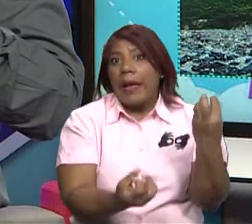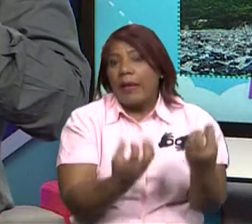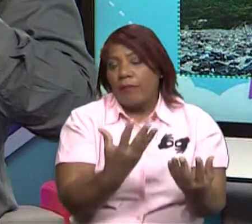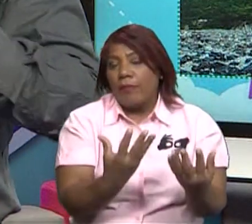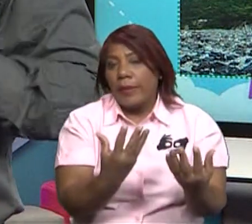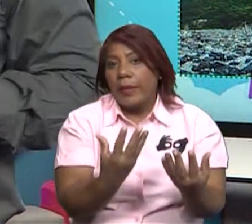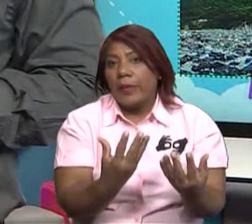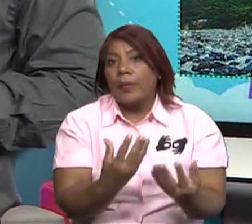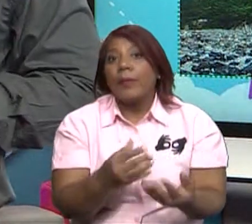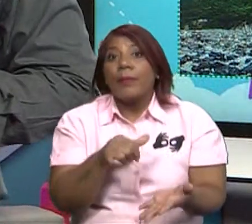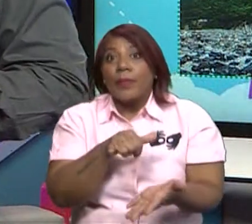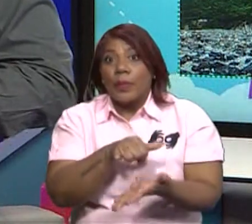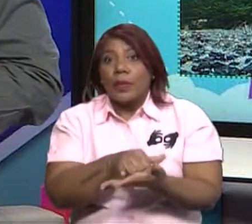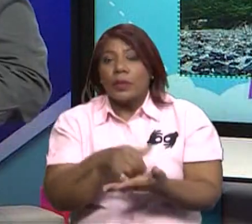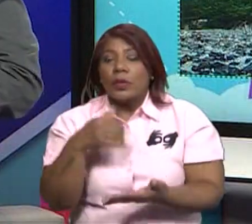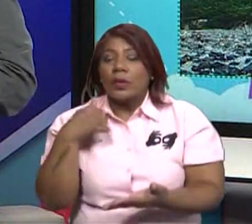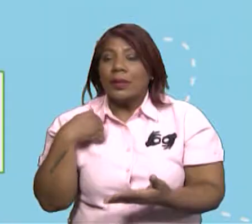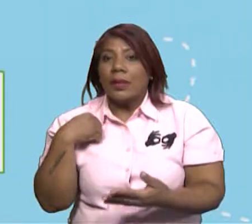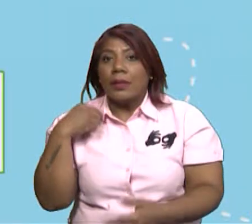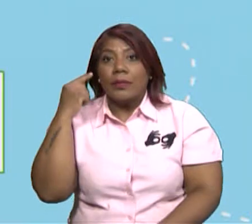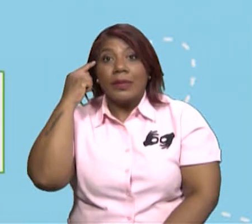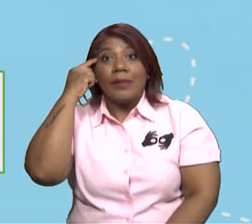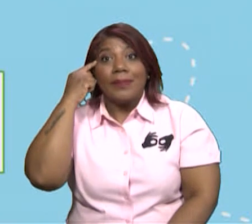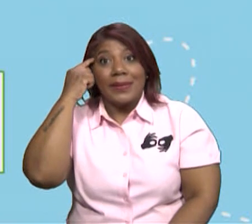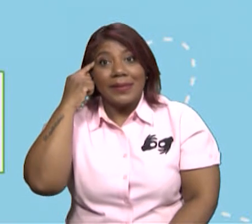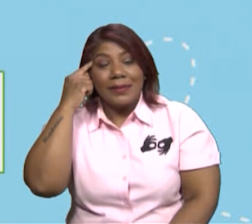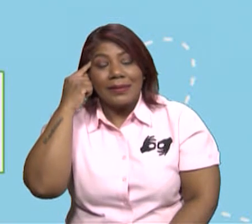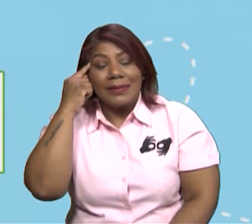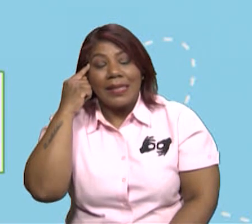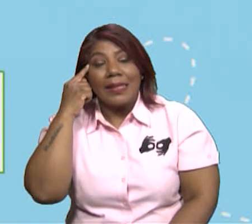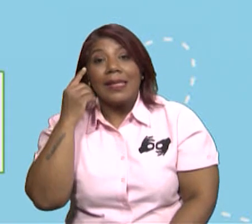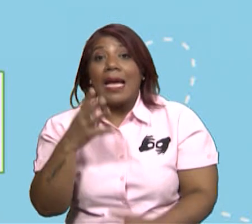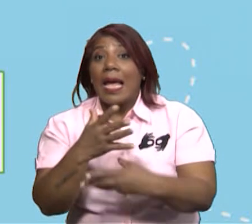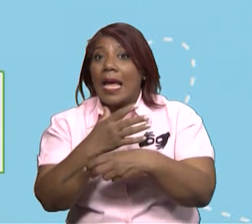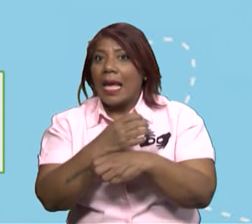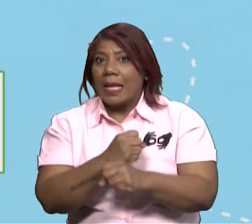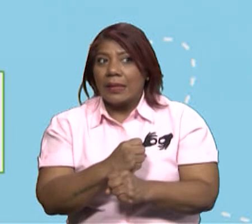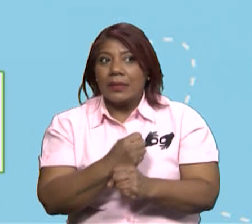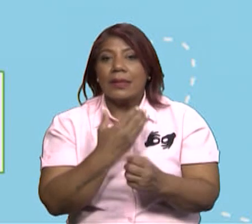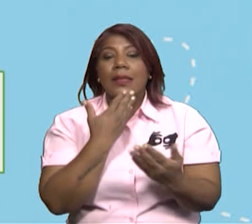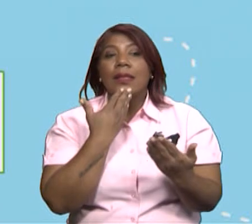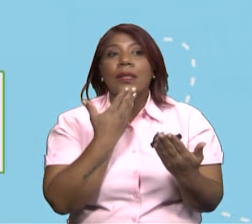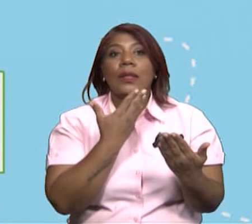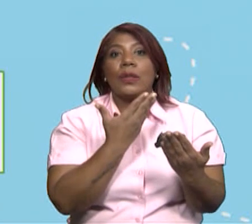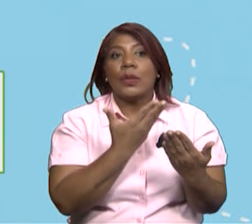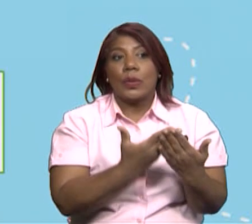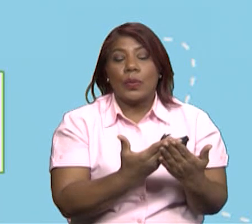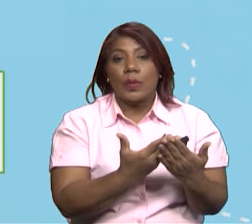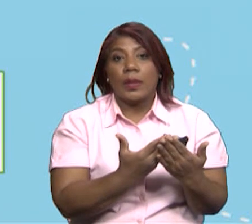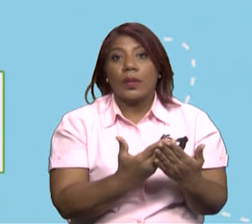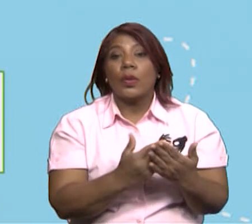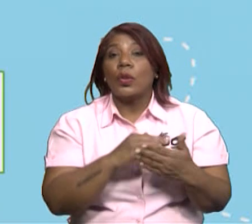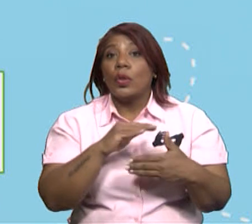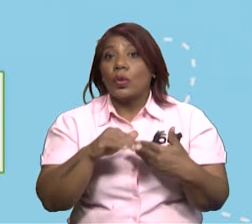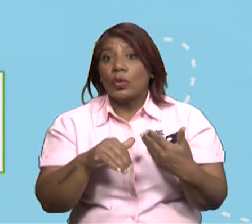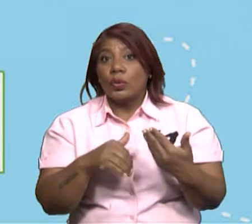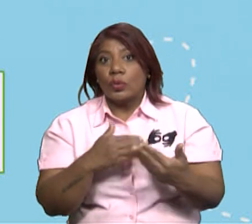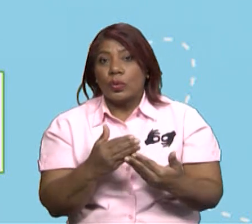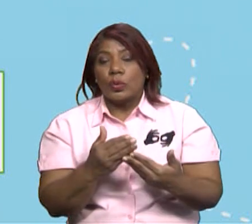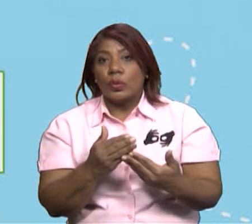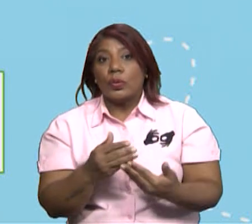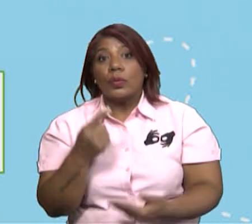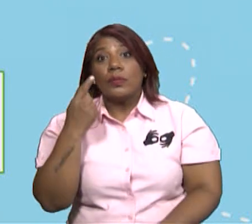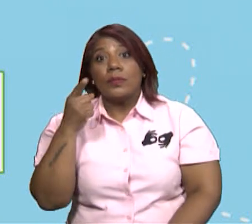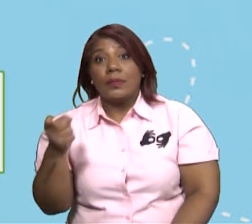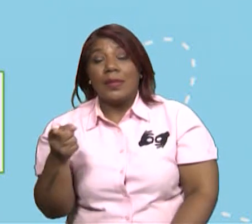estudiantes. Volviendo a pantalla, volvemos a ver la contaminación de los afluentes